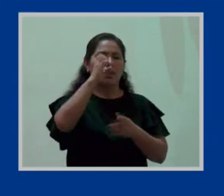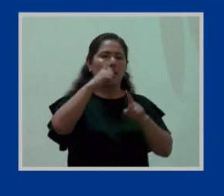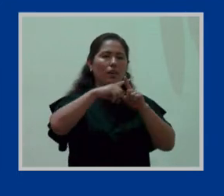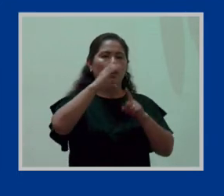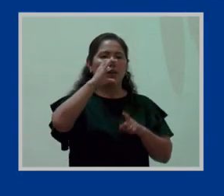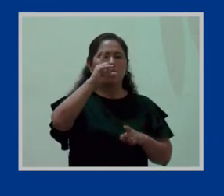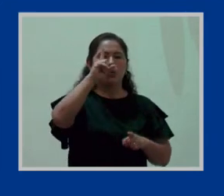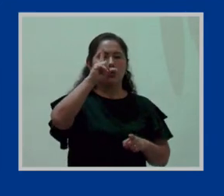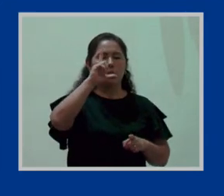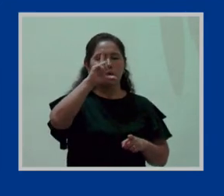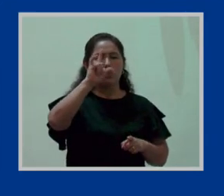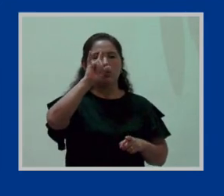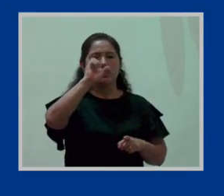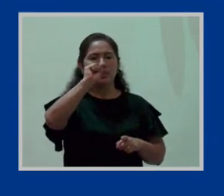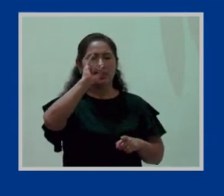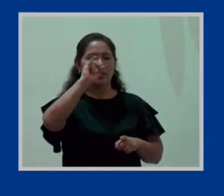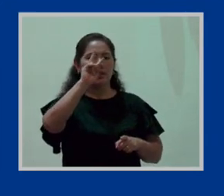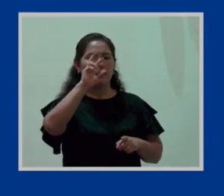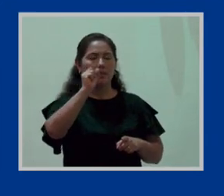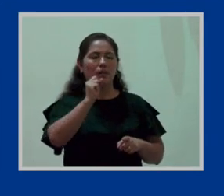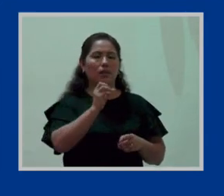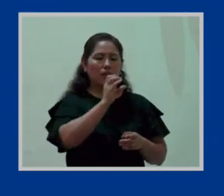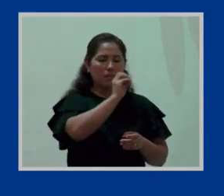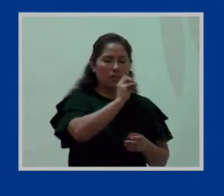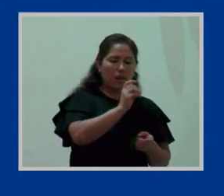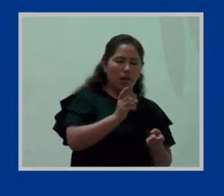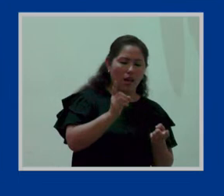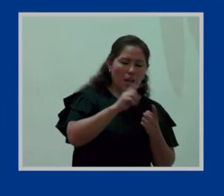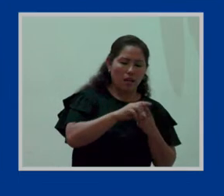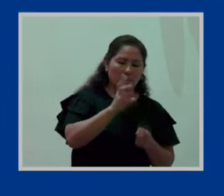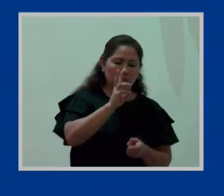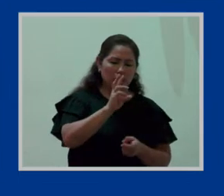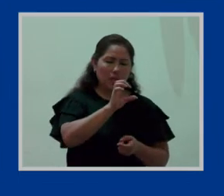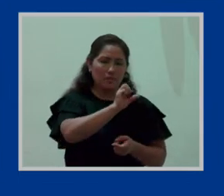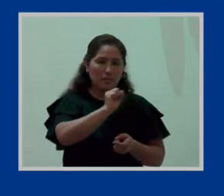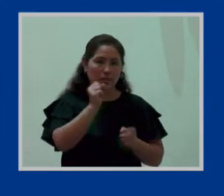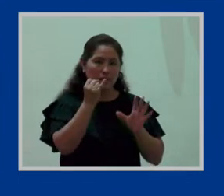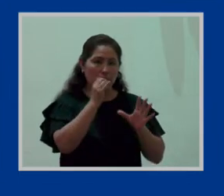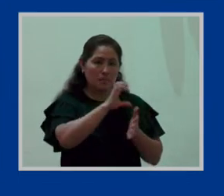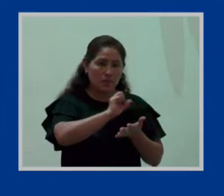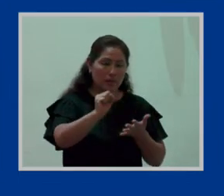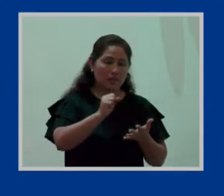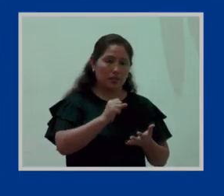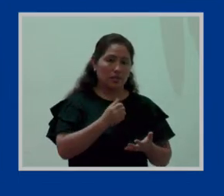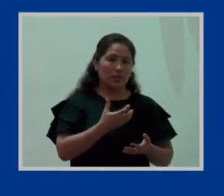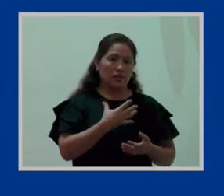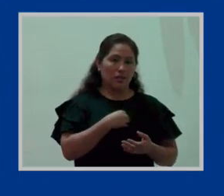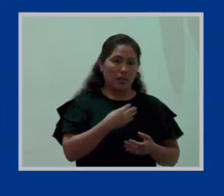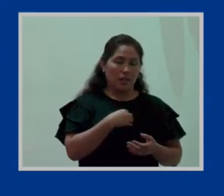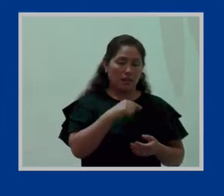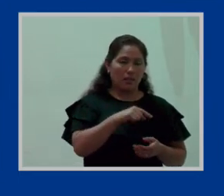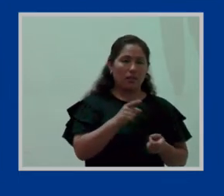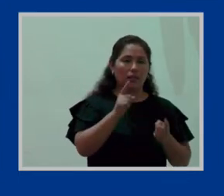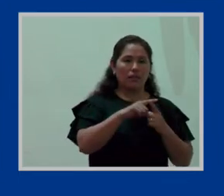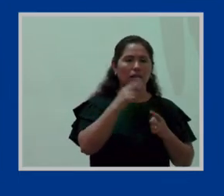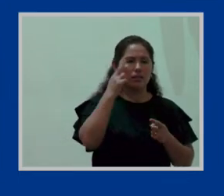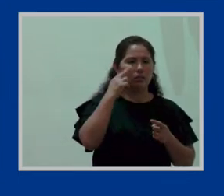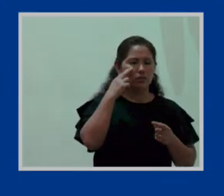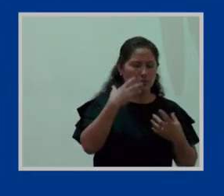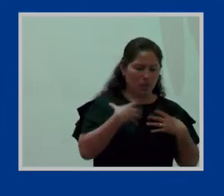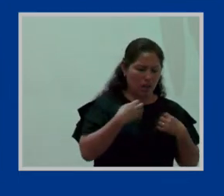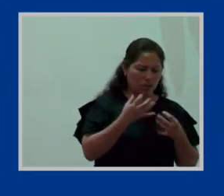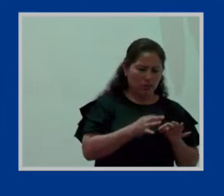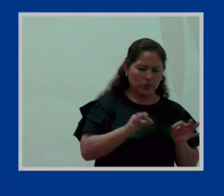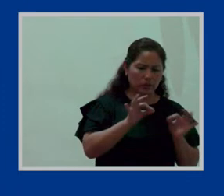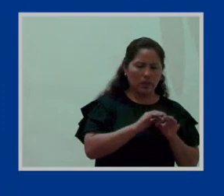dice que se alimenta el bebé de cero a seis meses de edad por las razones de salud que ya se han compartido y luego de los